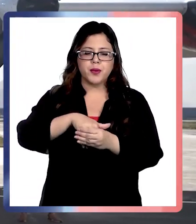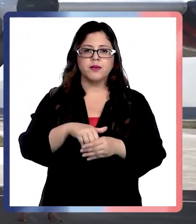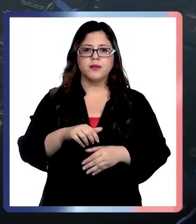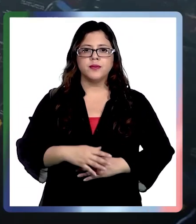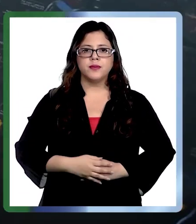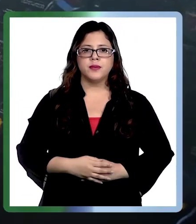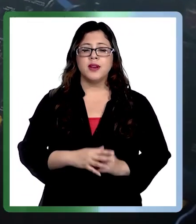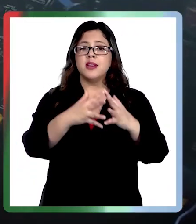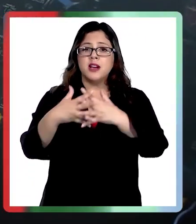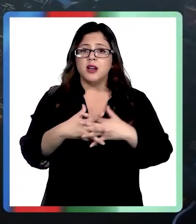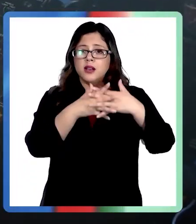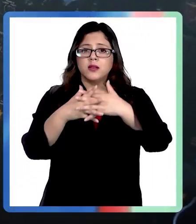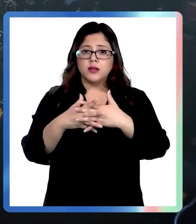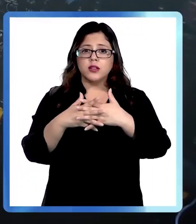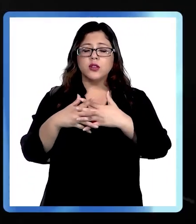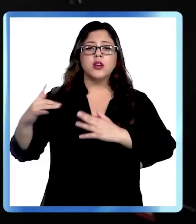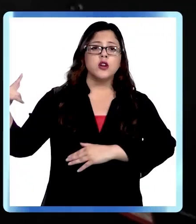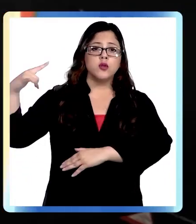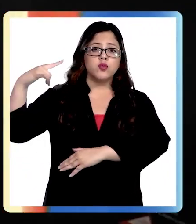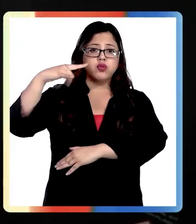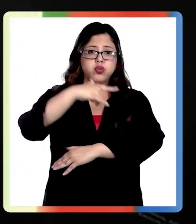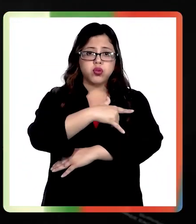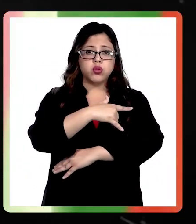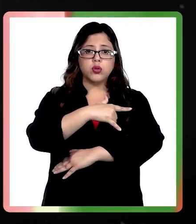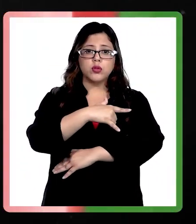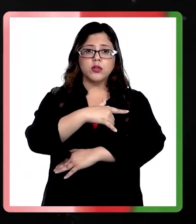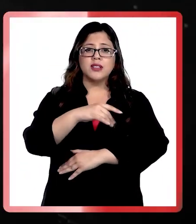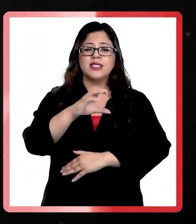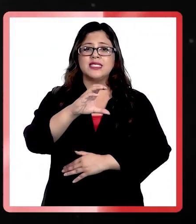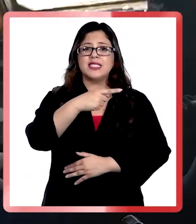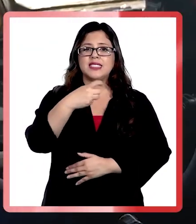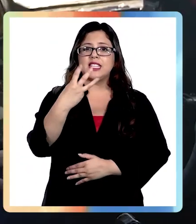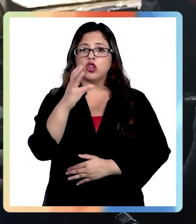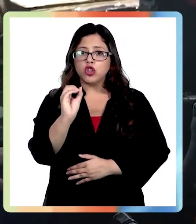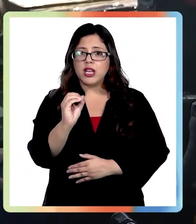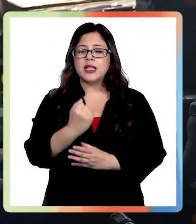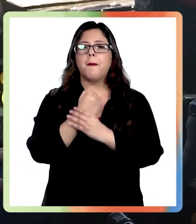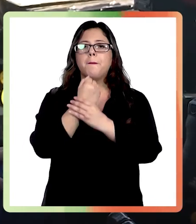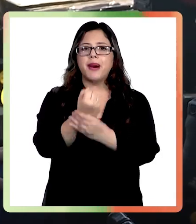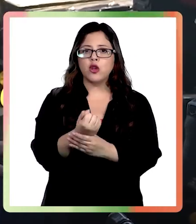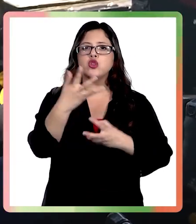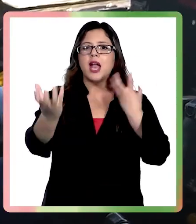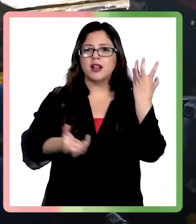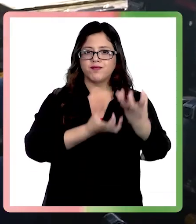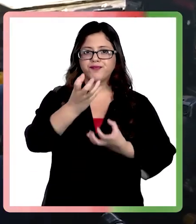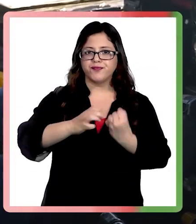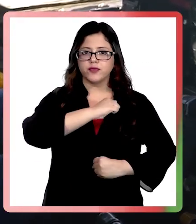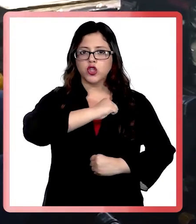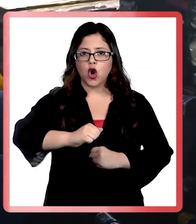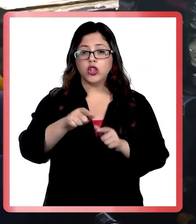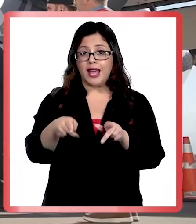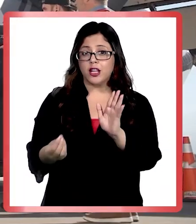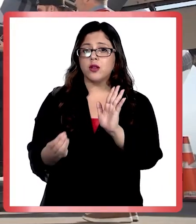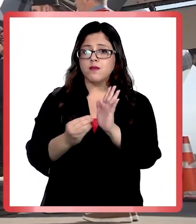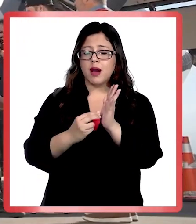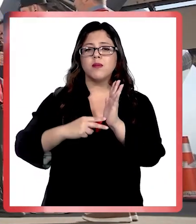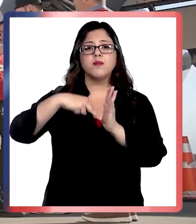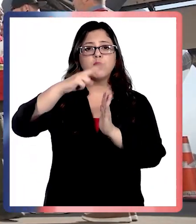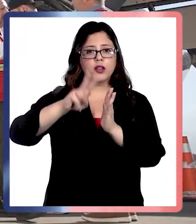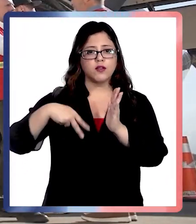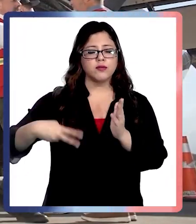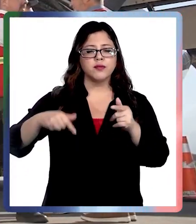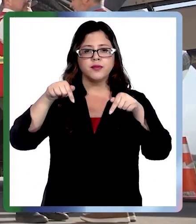Unidos llegó a Chile un avión Hércules C-130 que se sumará al trabajo de combate a los incendios. Esto y más en Portavoz